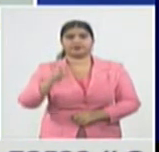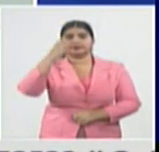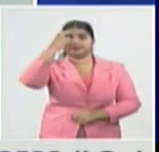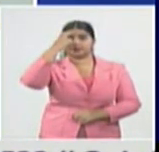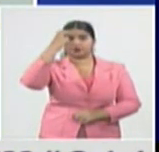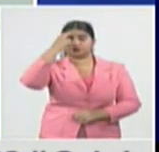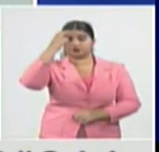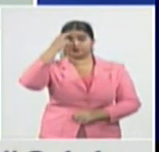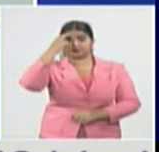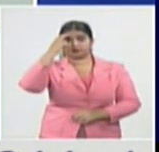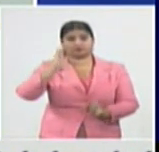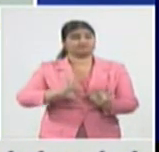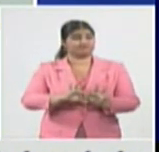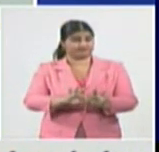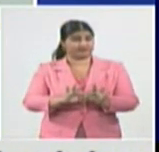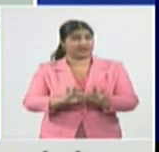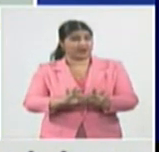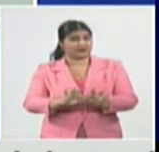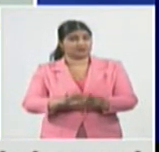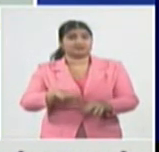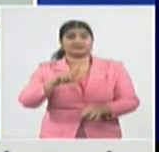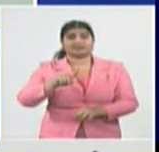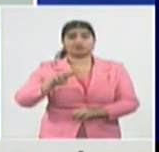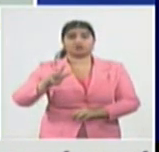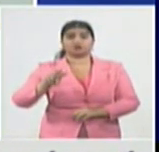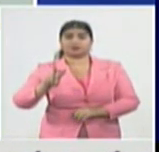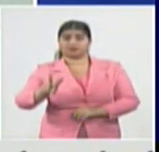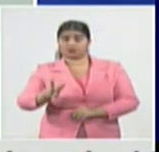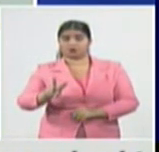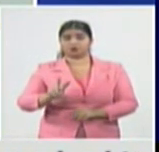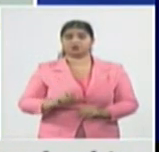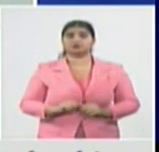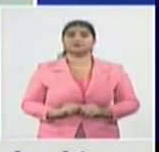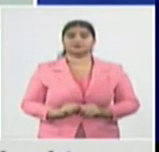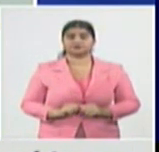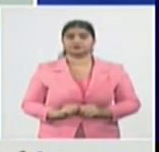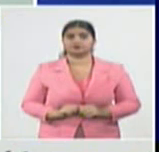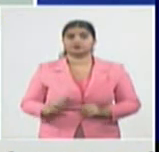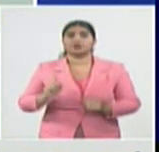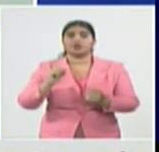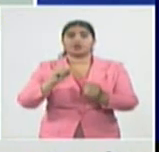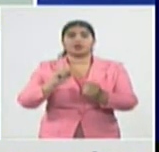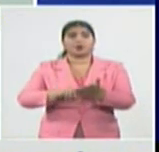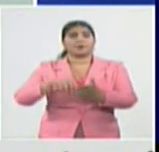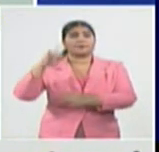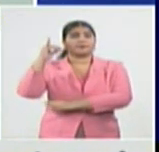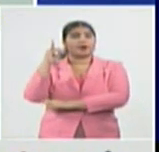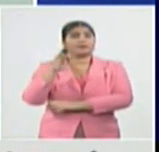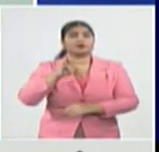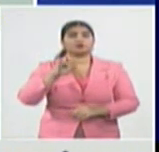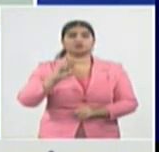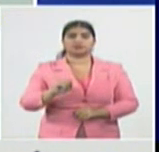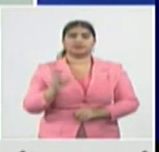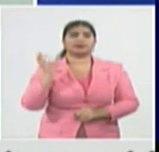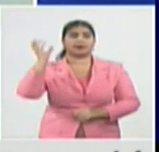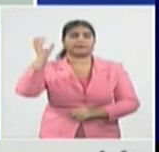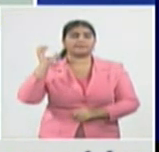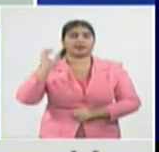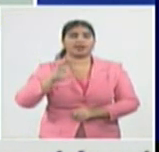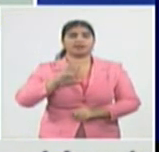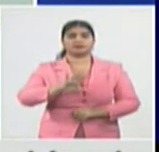una altísima transmisión, 132 confirmados, Palma Soriano 60, Mella 55,